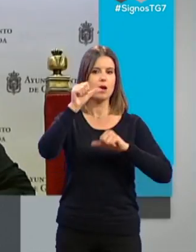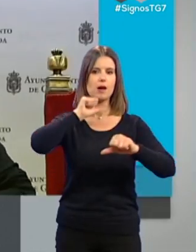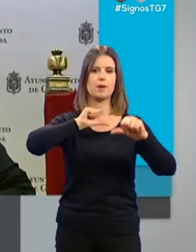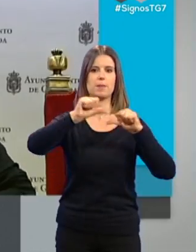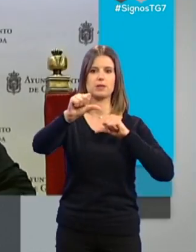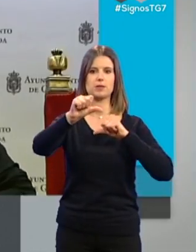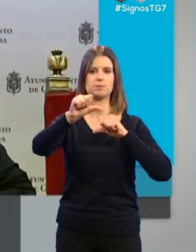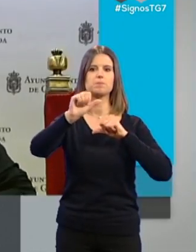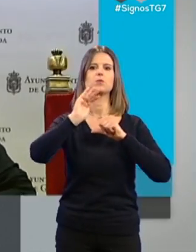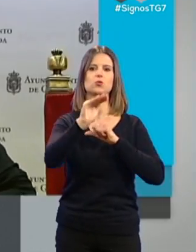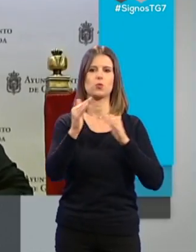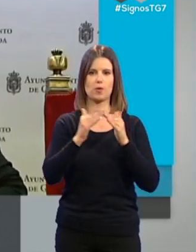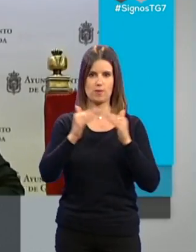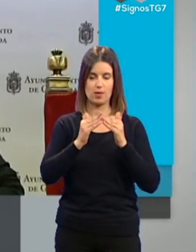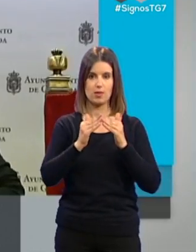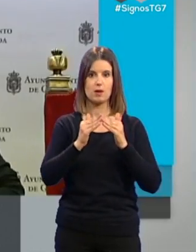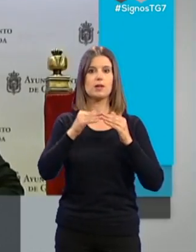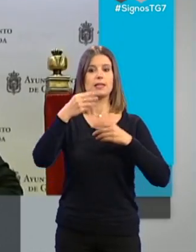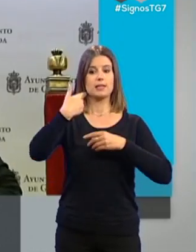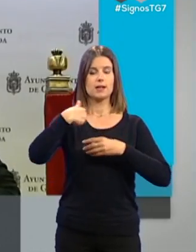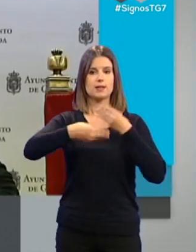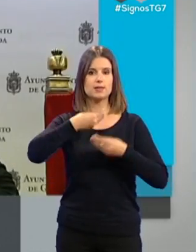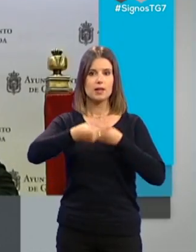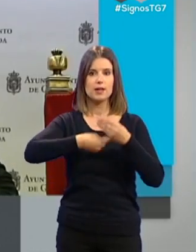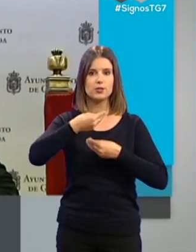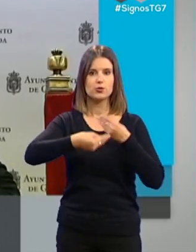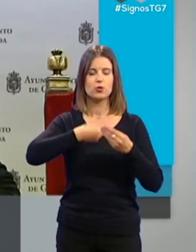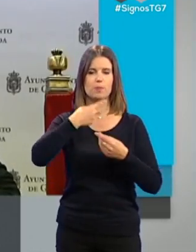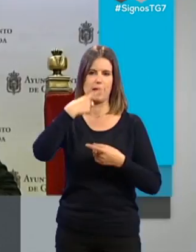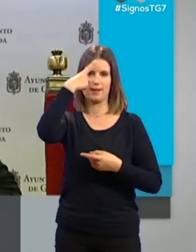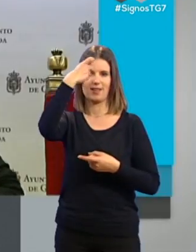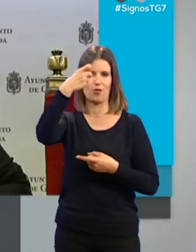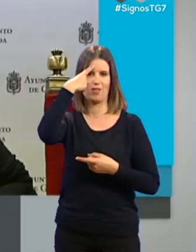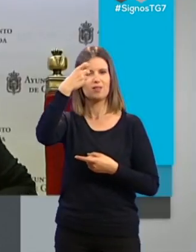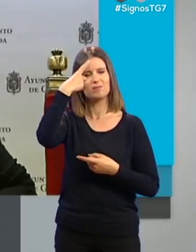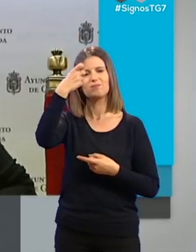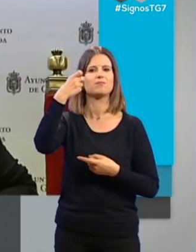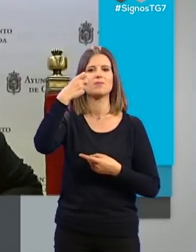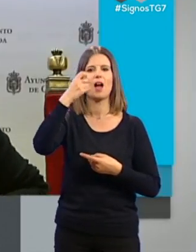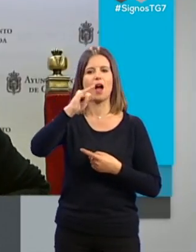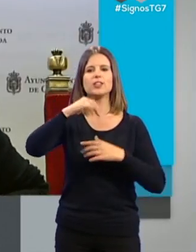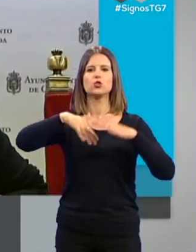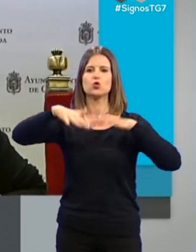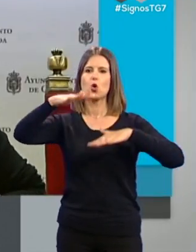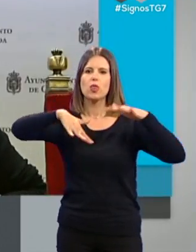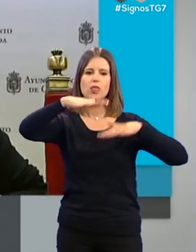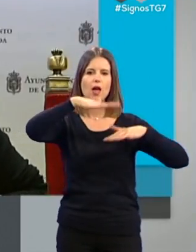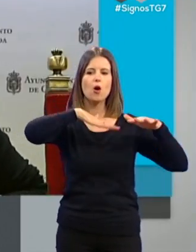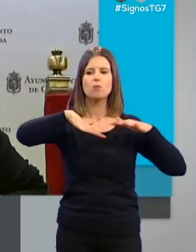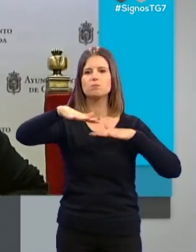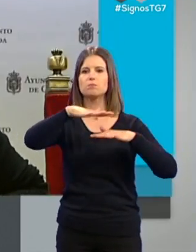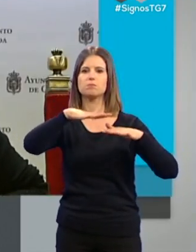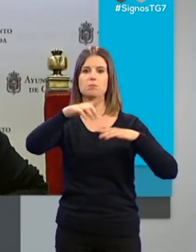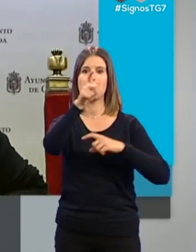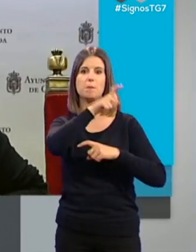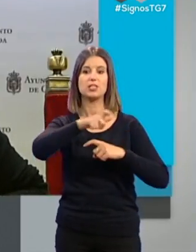ahora será su vivienda. Se ha hecho, por recordaros, un sondeo entre